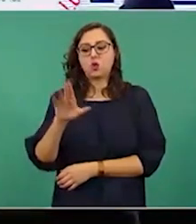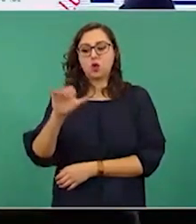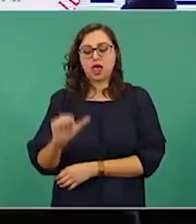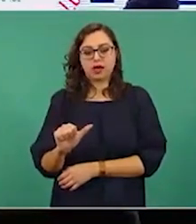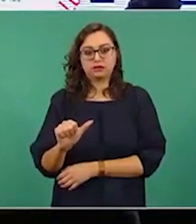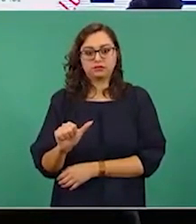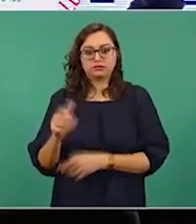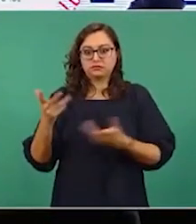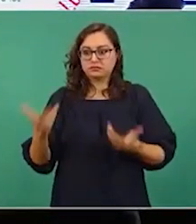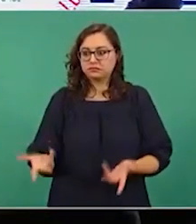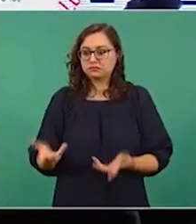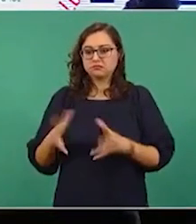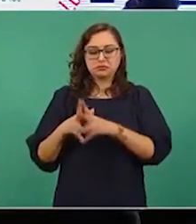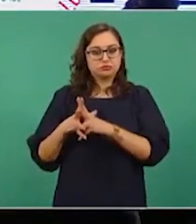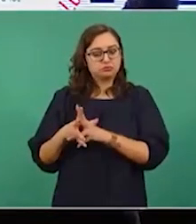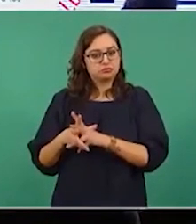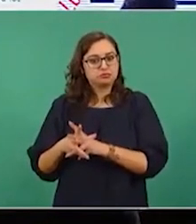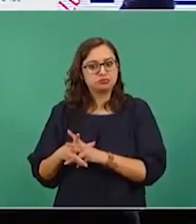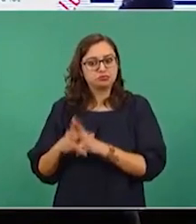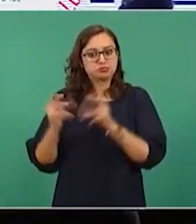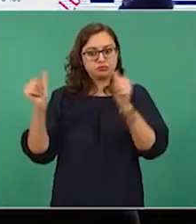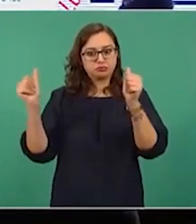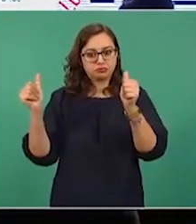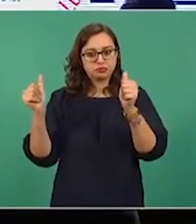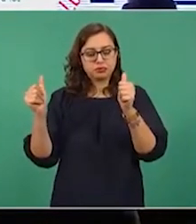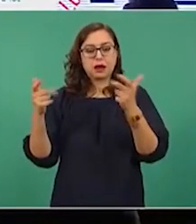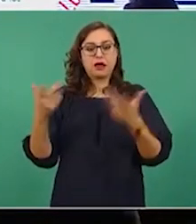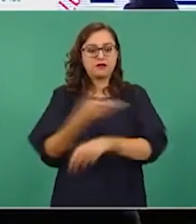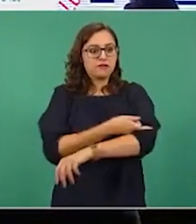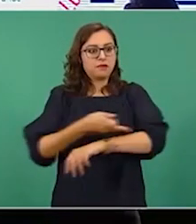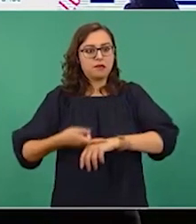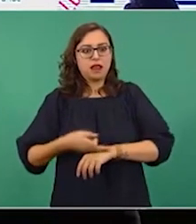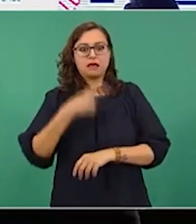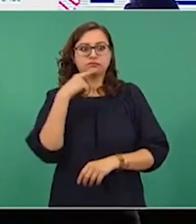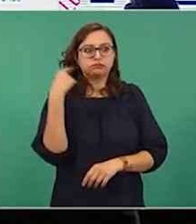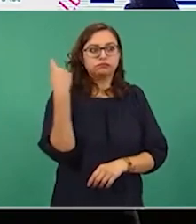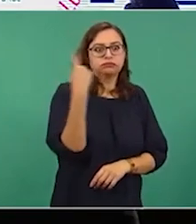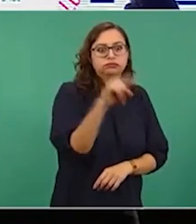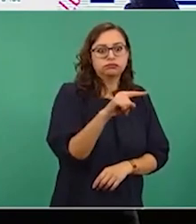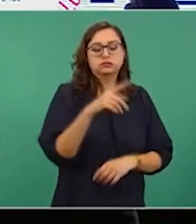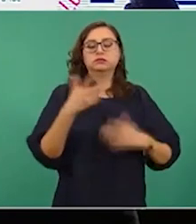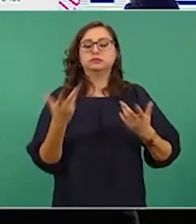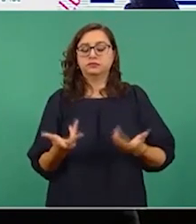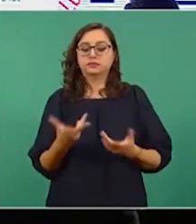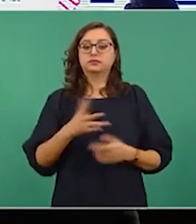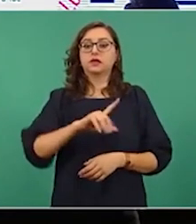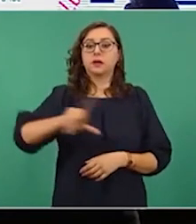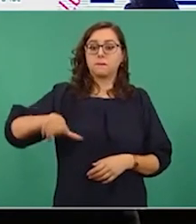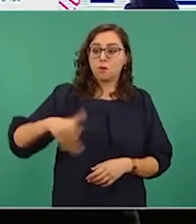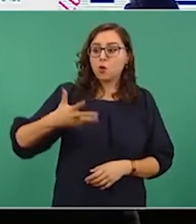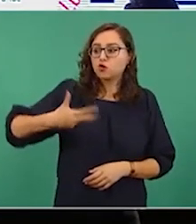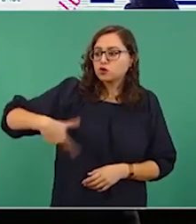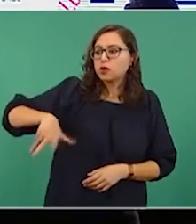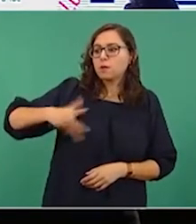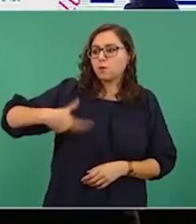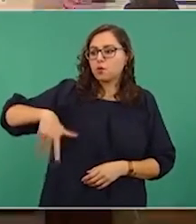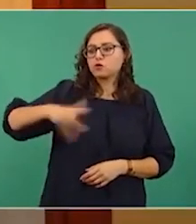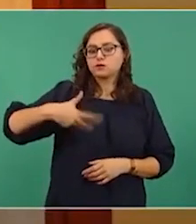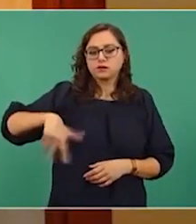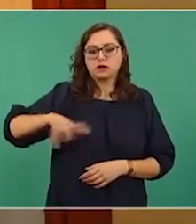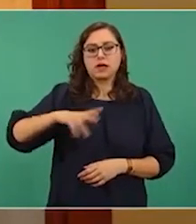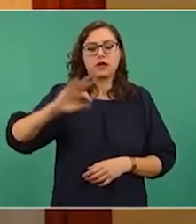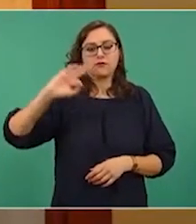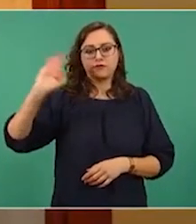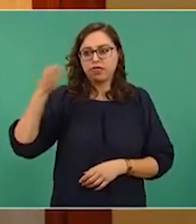sido reportados por sus familiares como no localizados. Después del trabajo conjunto del Estado